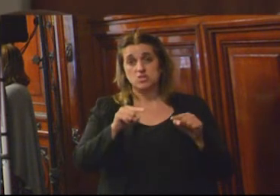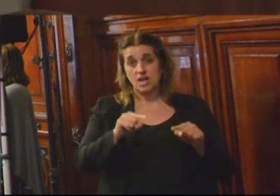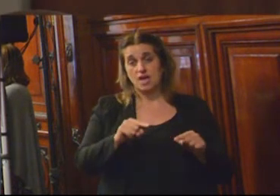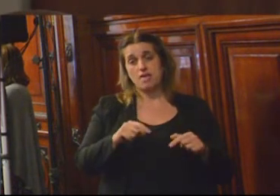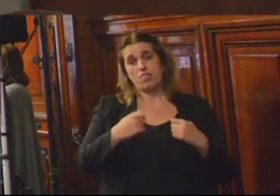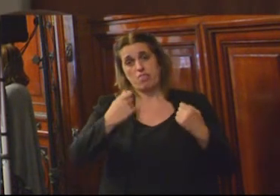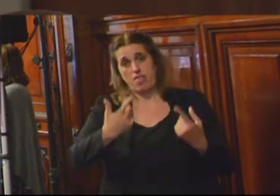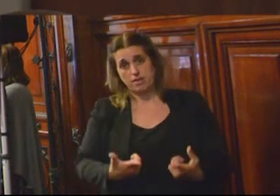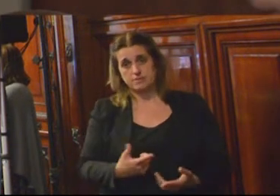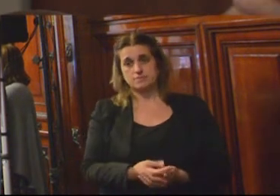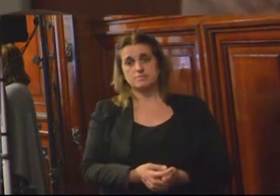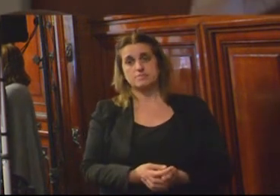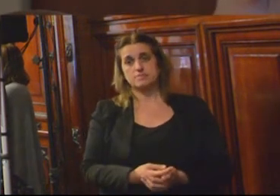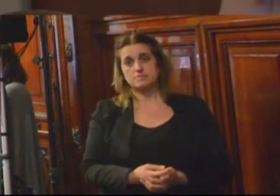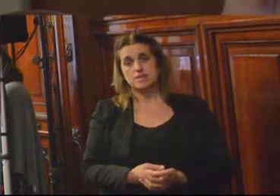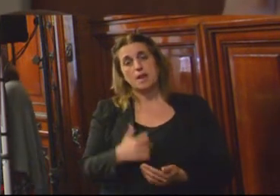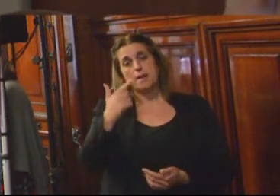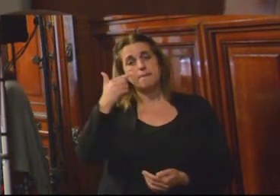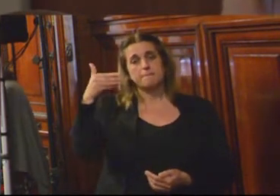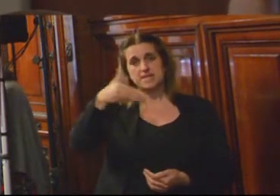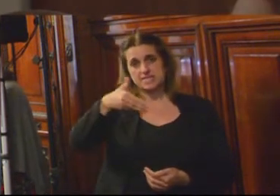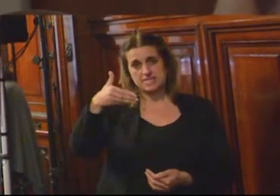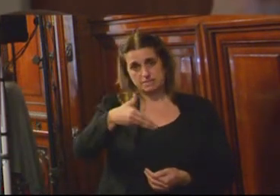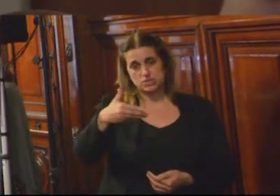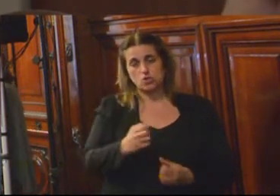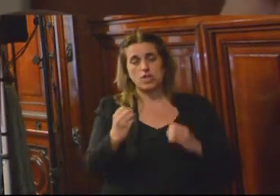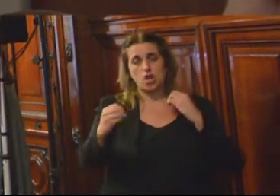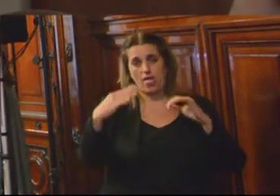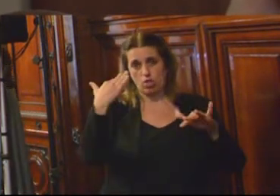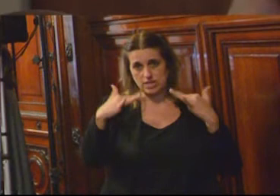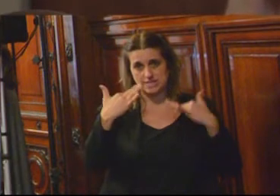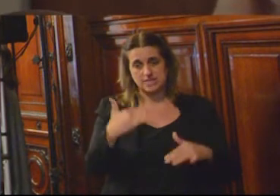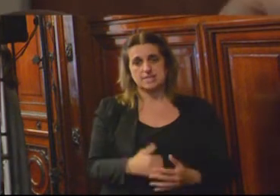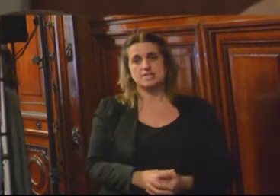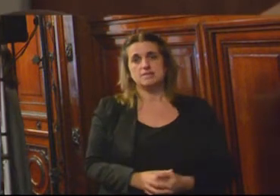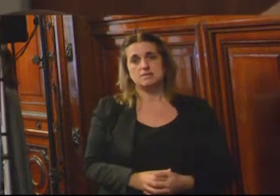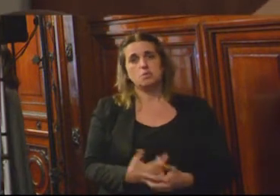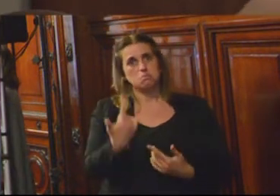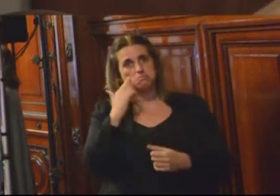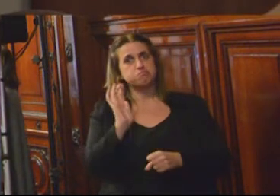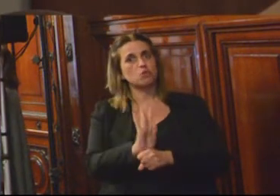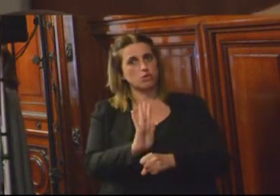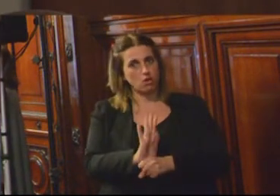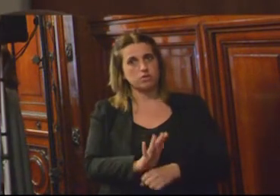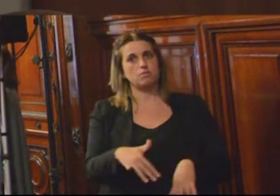Dándole a la participación de los adolescentes un protagonismo